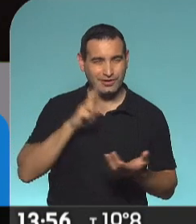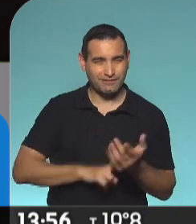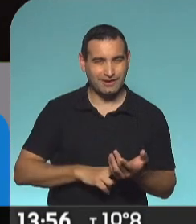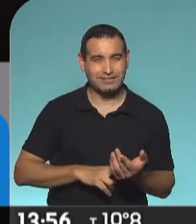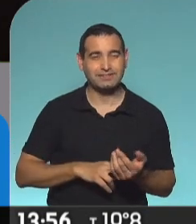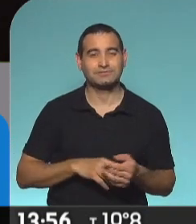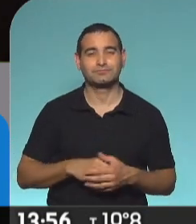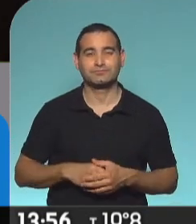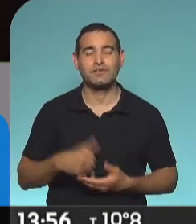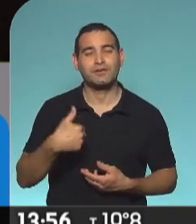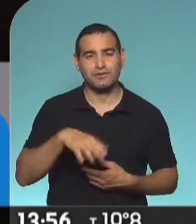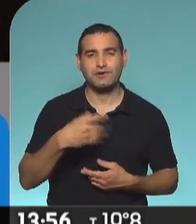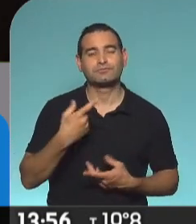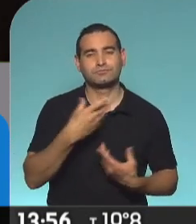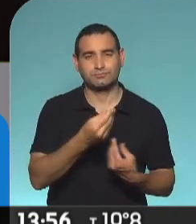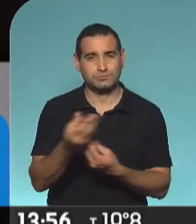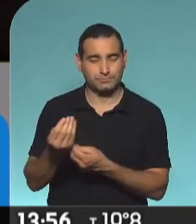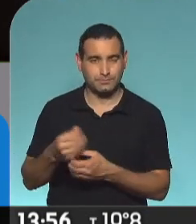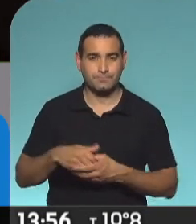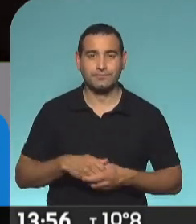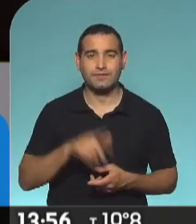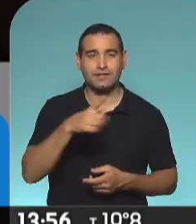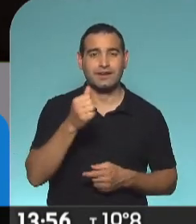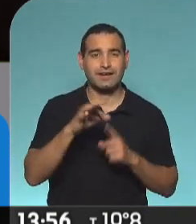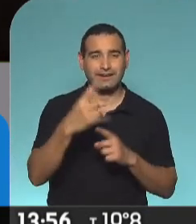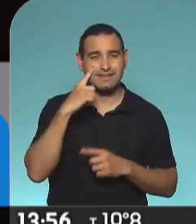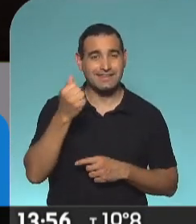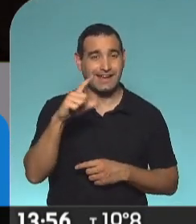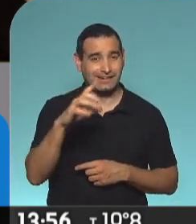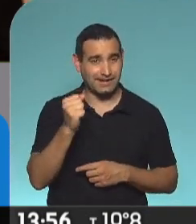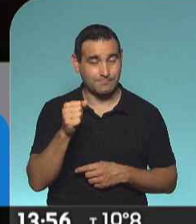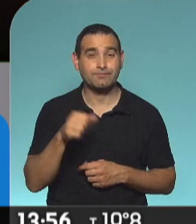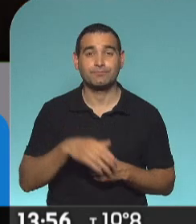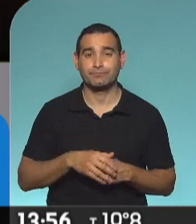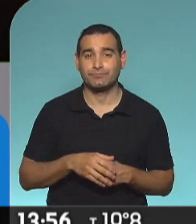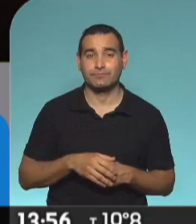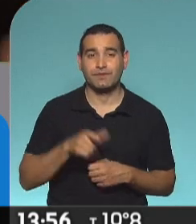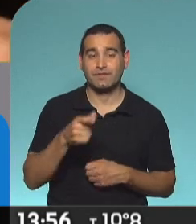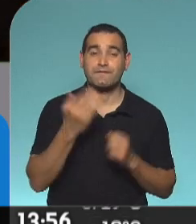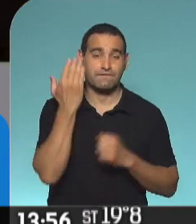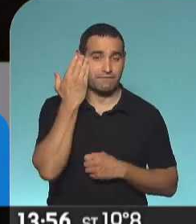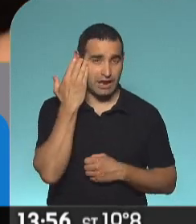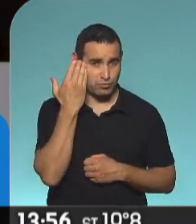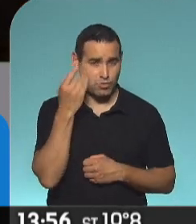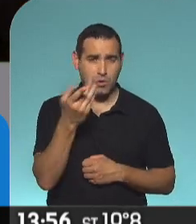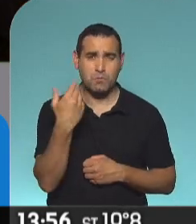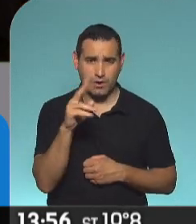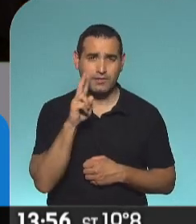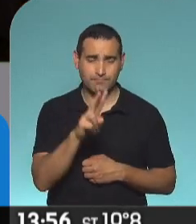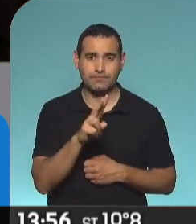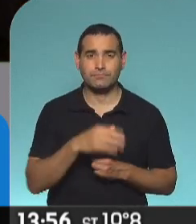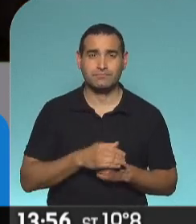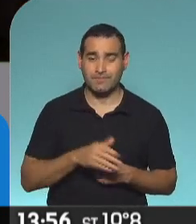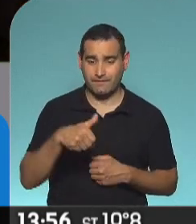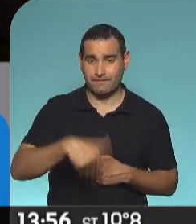Tantanacuy Solidario, Tantanacuy La Quiaca. Ese es el sitio en el Facebook que pueden encontrar. En un